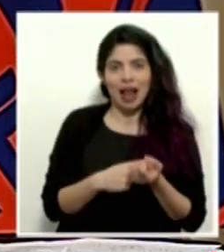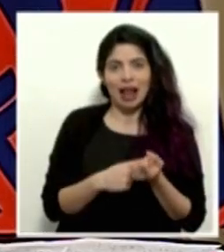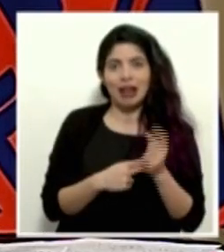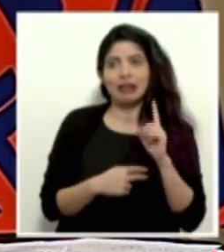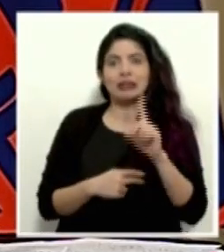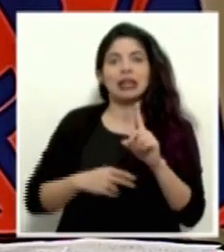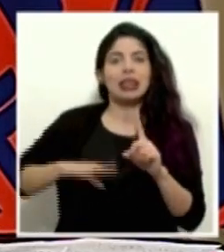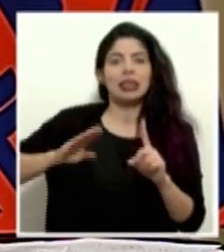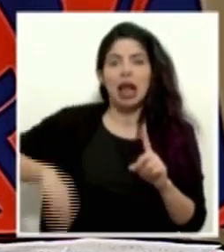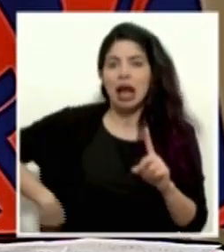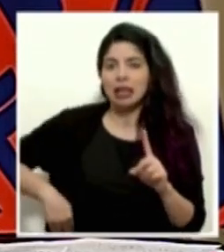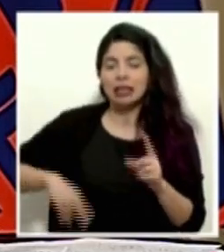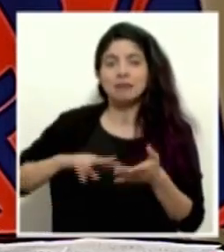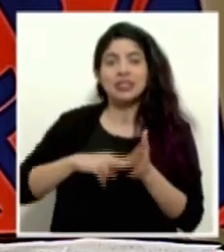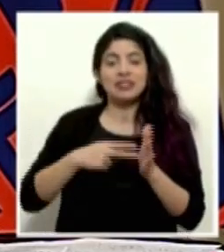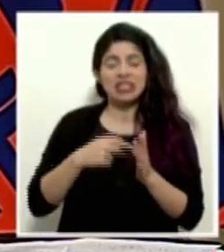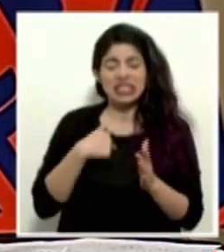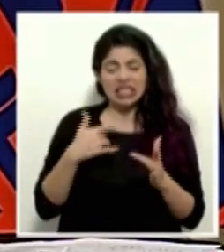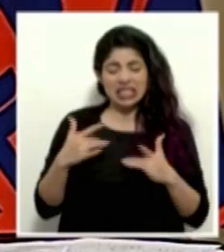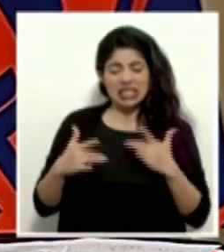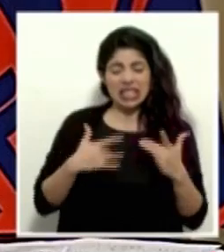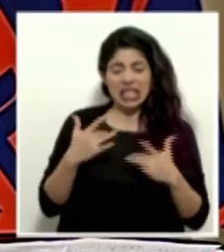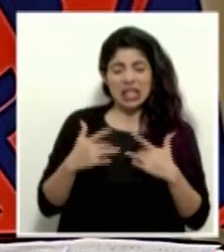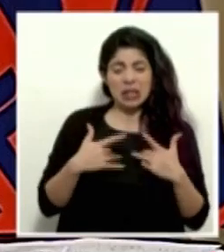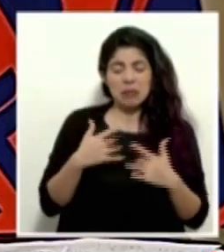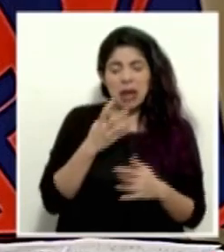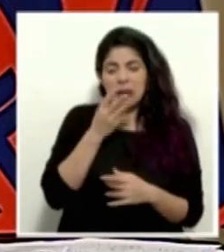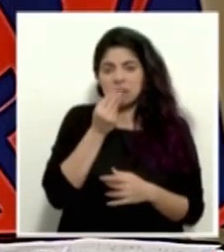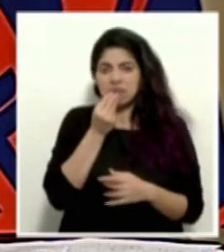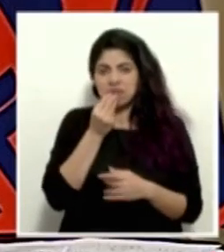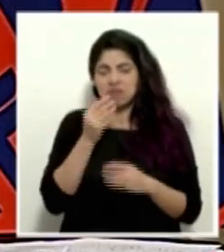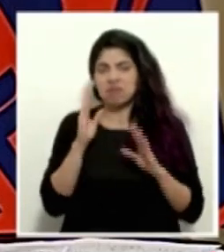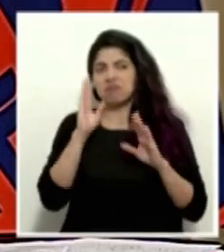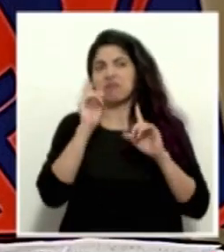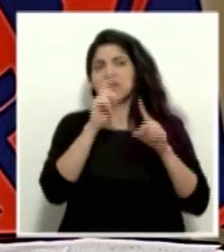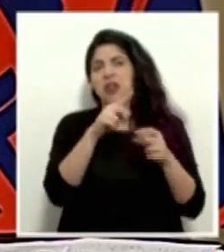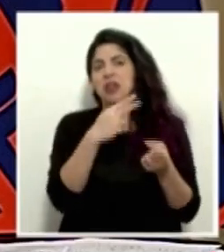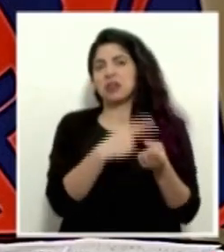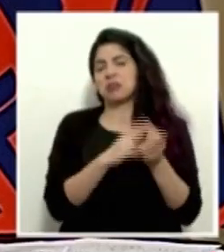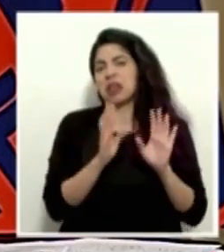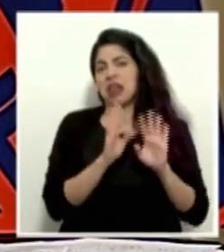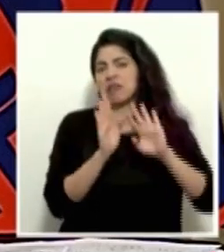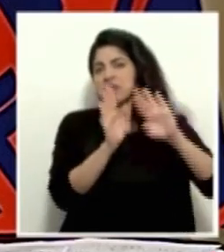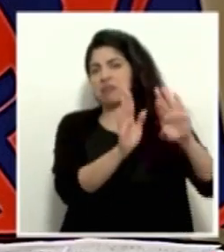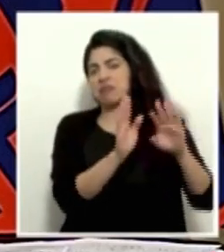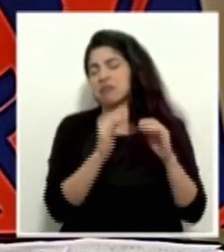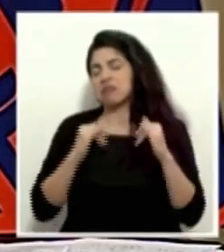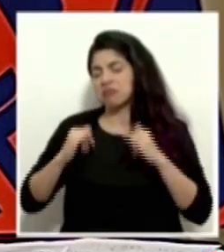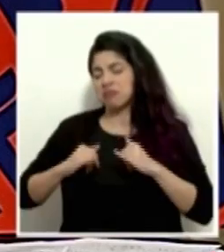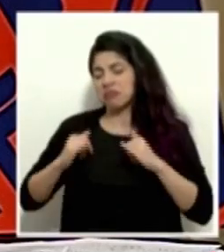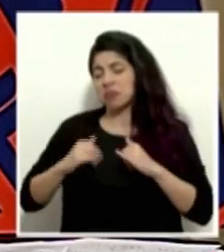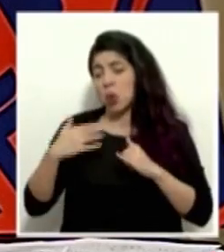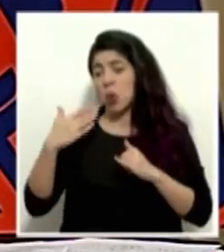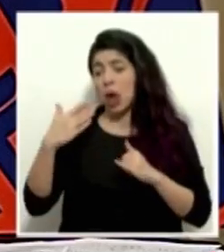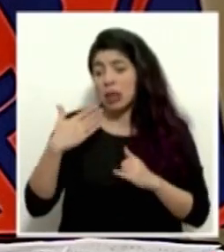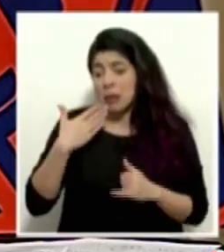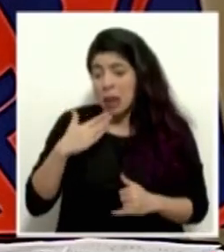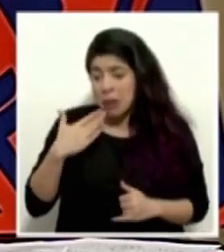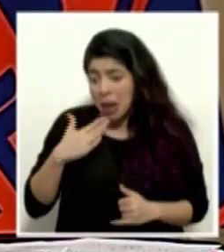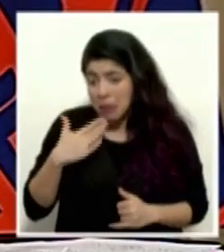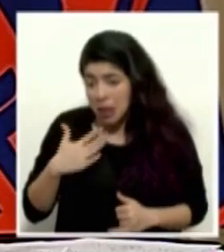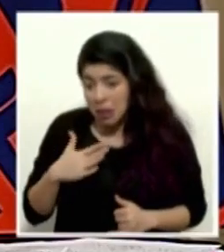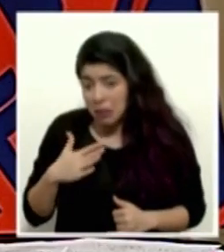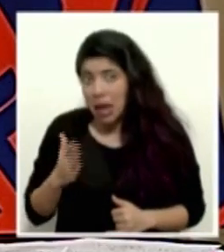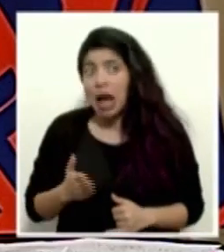puede que estén con síntomas, que no acudan a un servicio de salud, y que cuando ya se agravan,